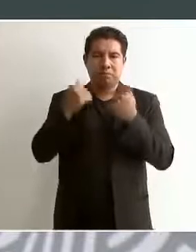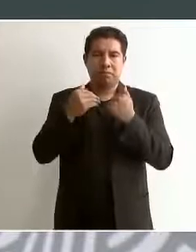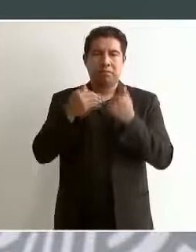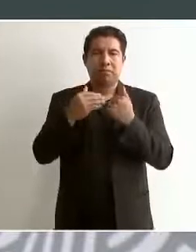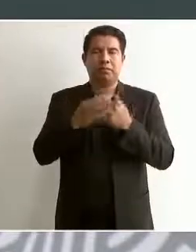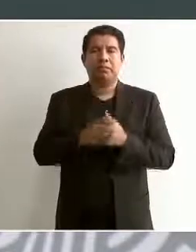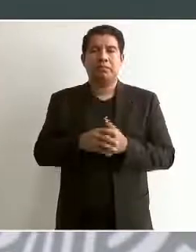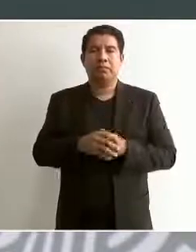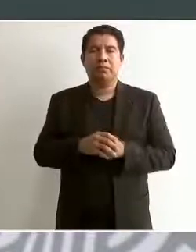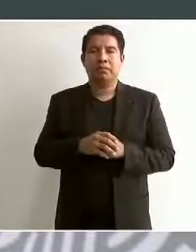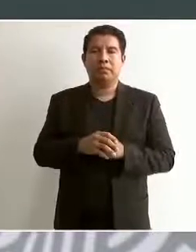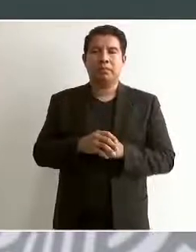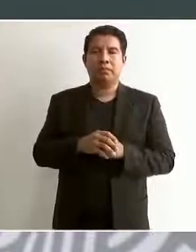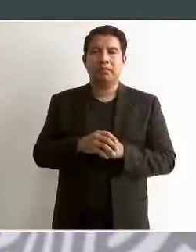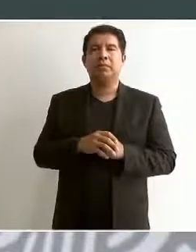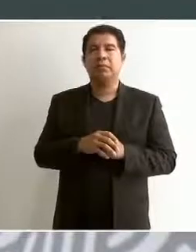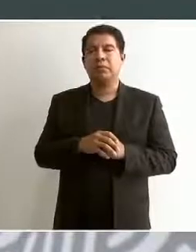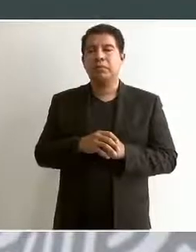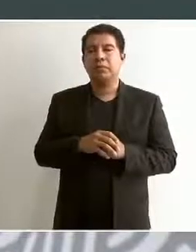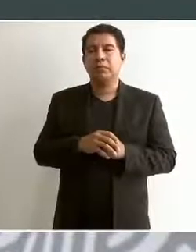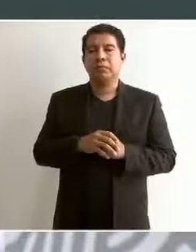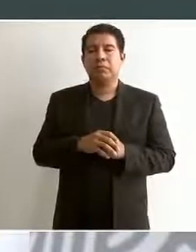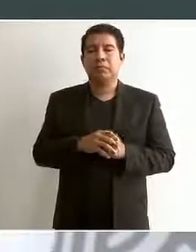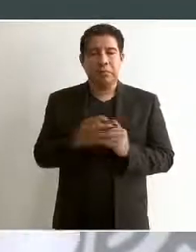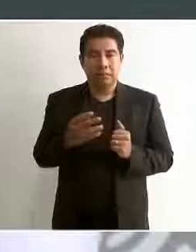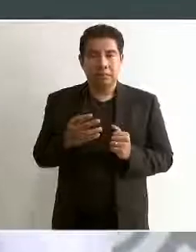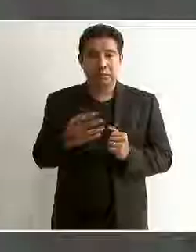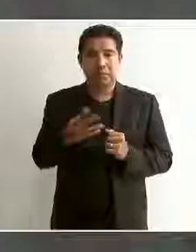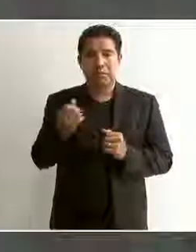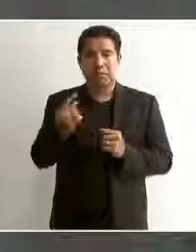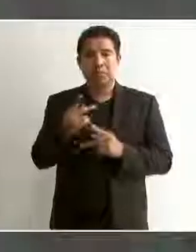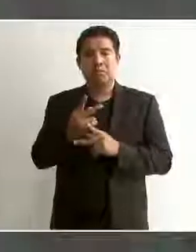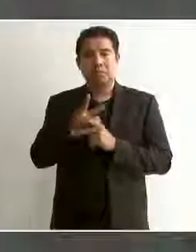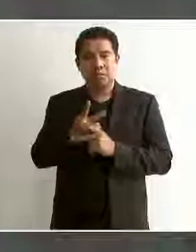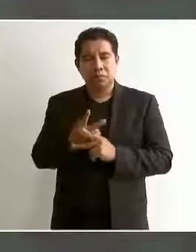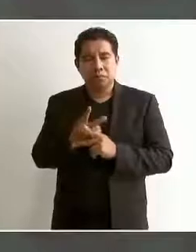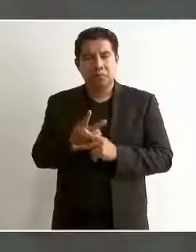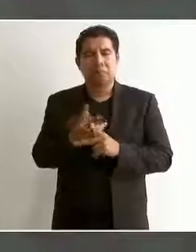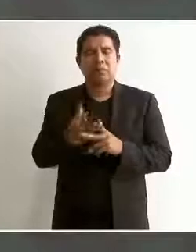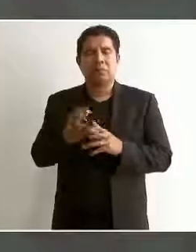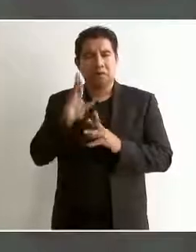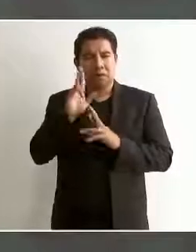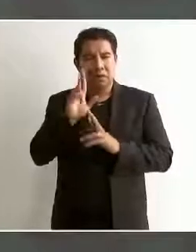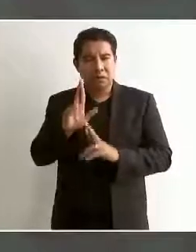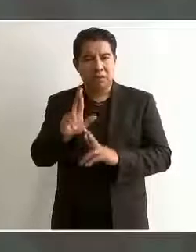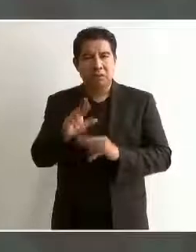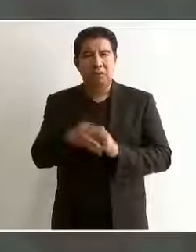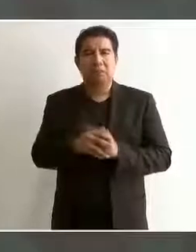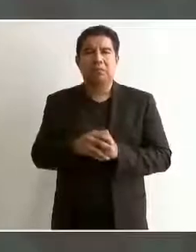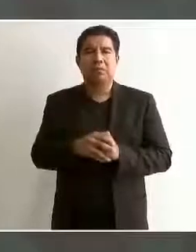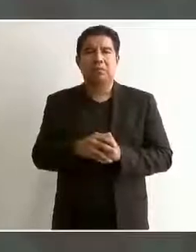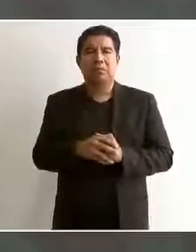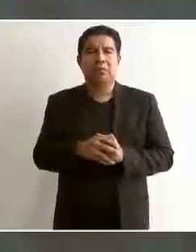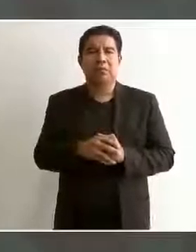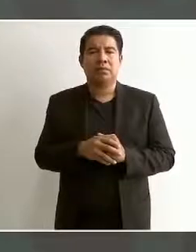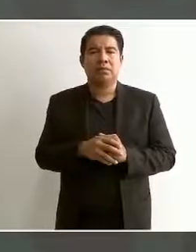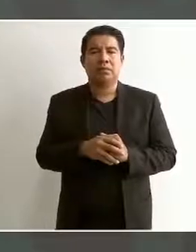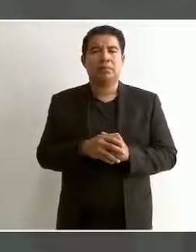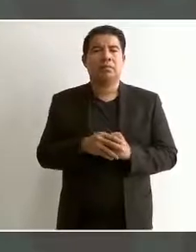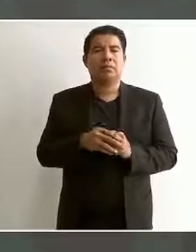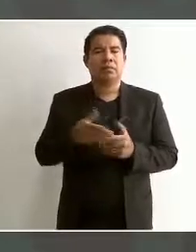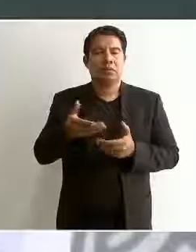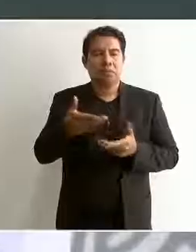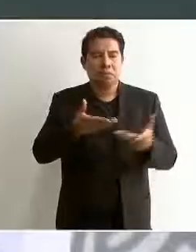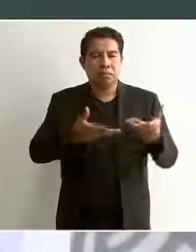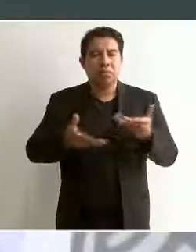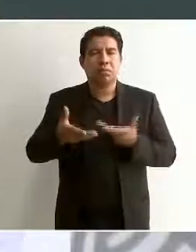hay actitudes de tolerancia de respeto de fraternidad